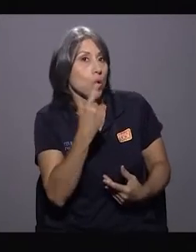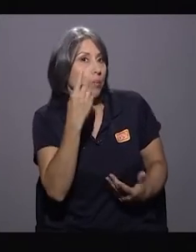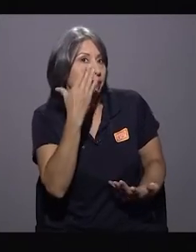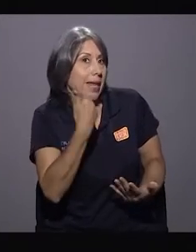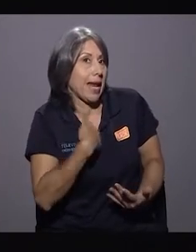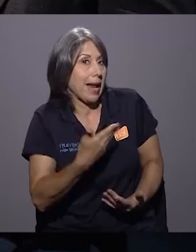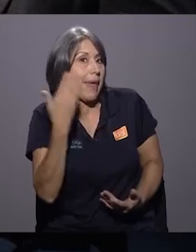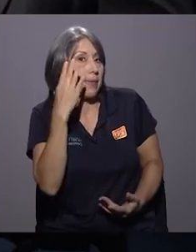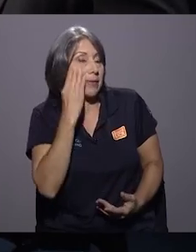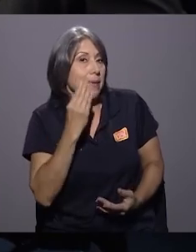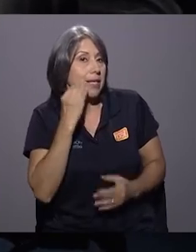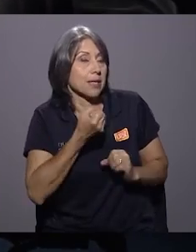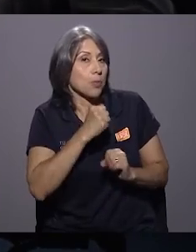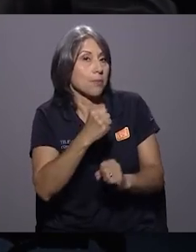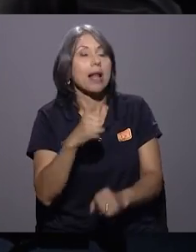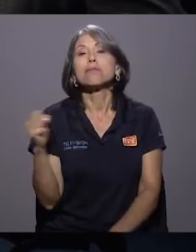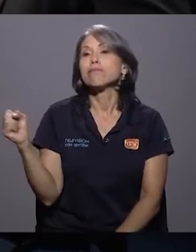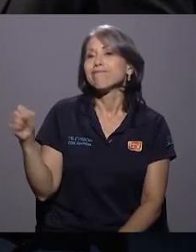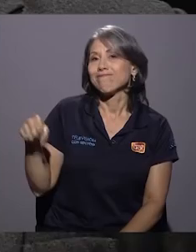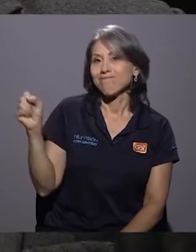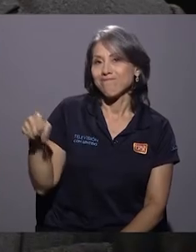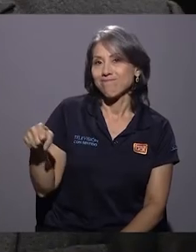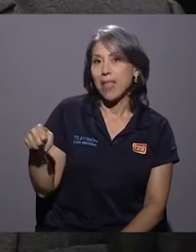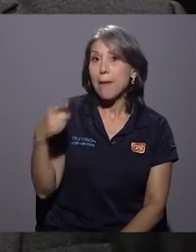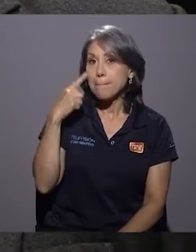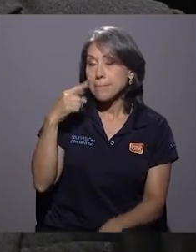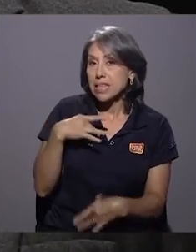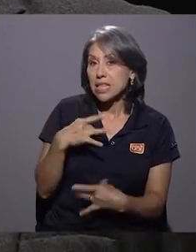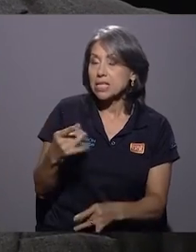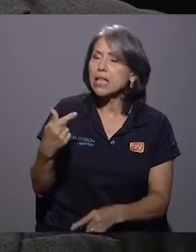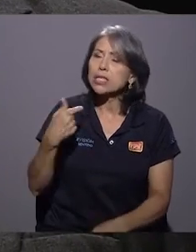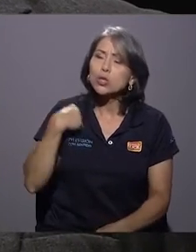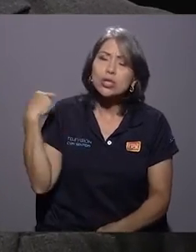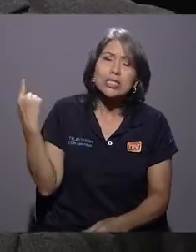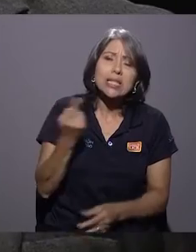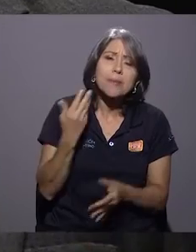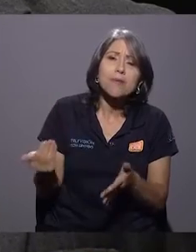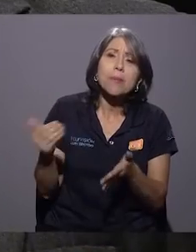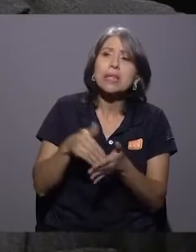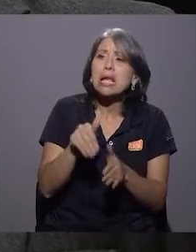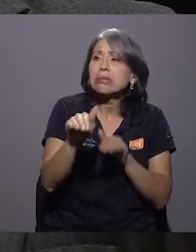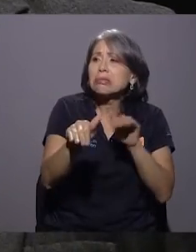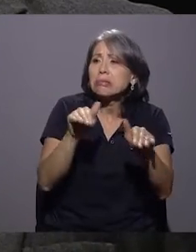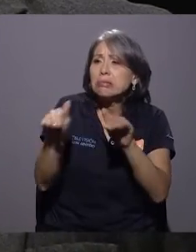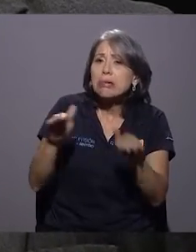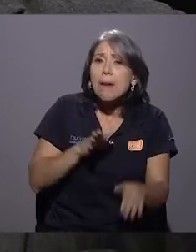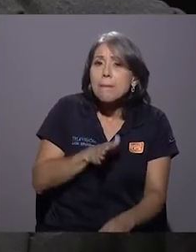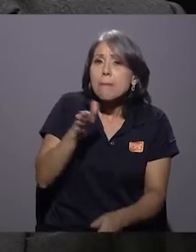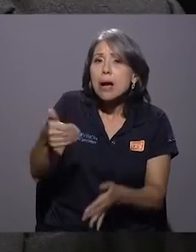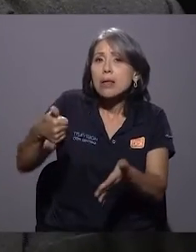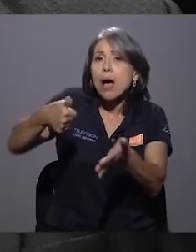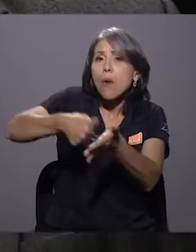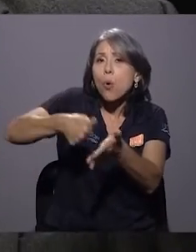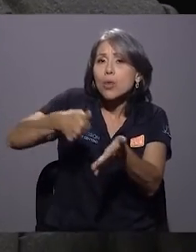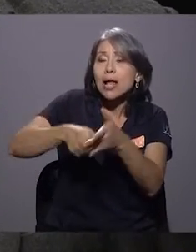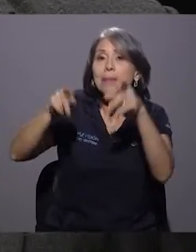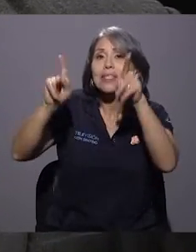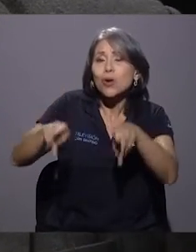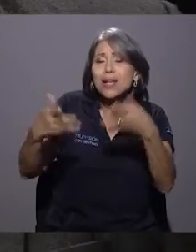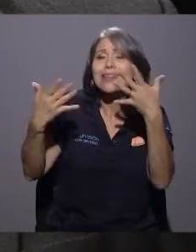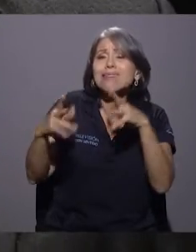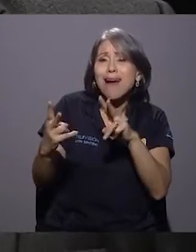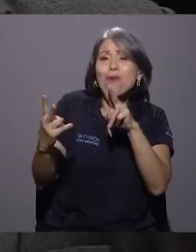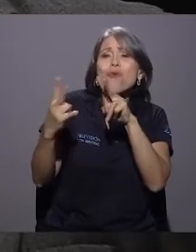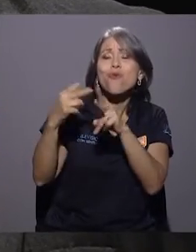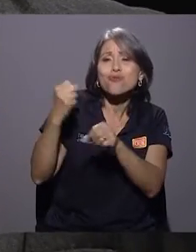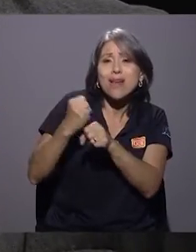municipal. Eso sí, vea que interesante. Yo sí insistía muchísimo que la gente votara por las personas que han conocido trabajando